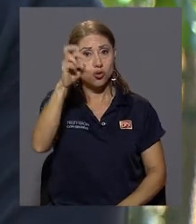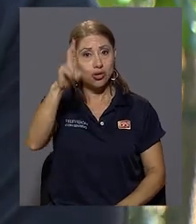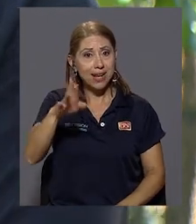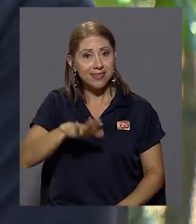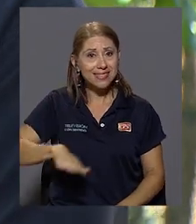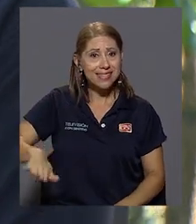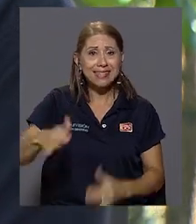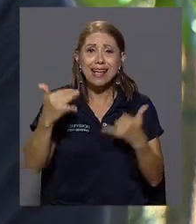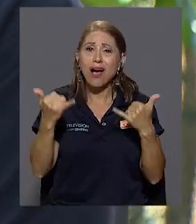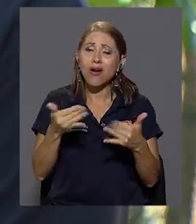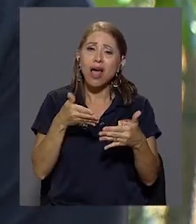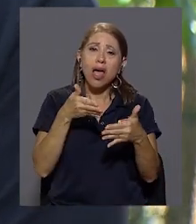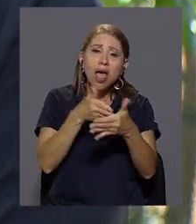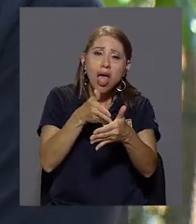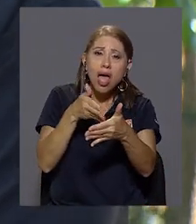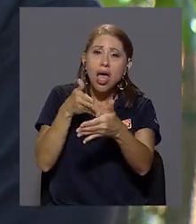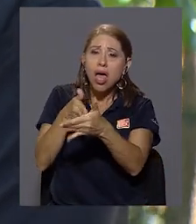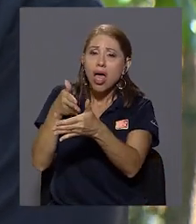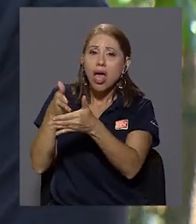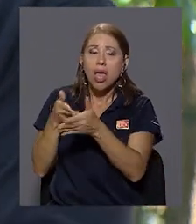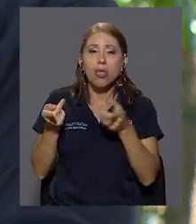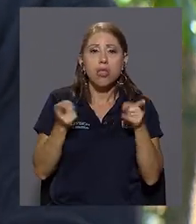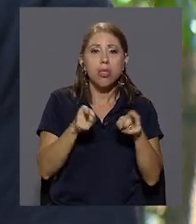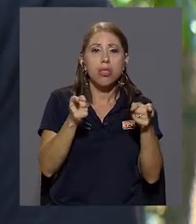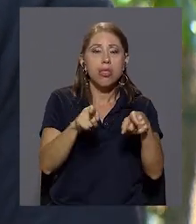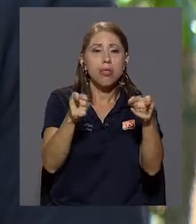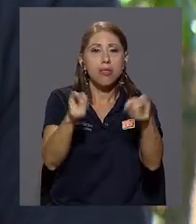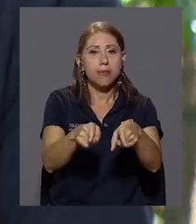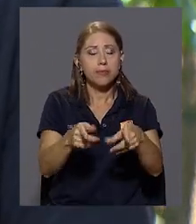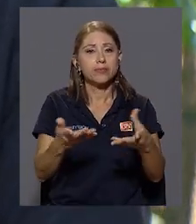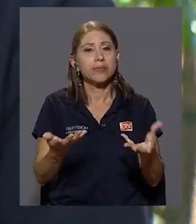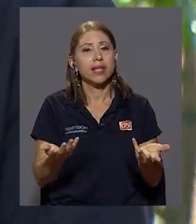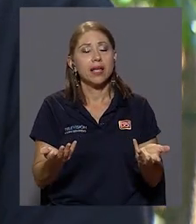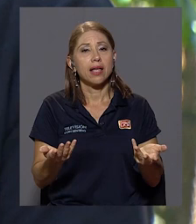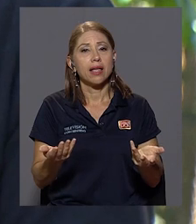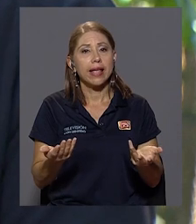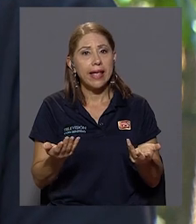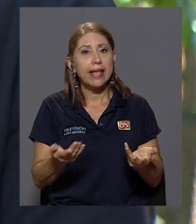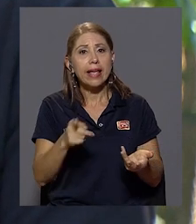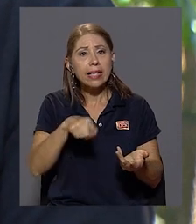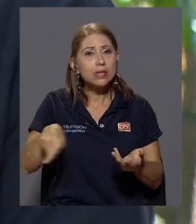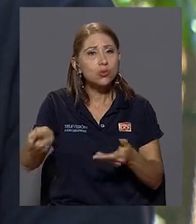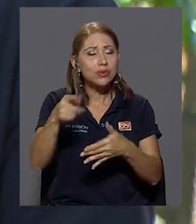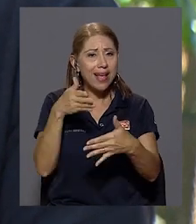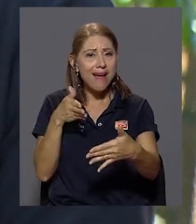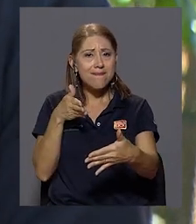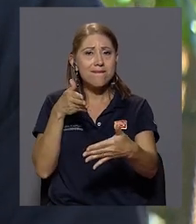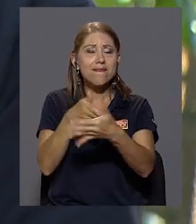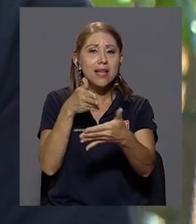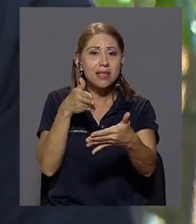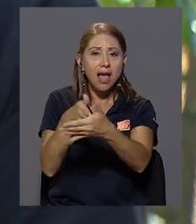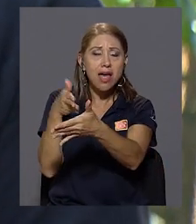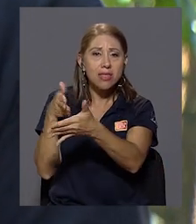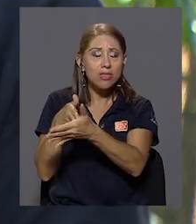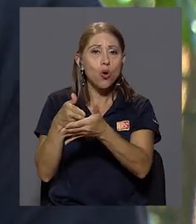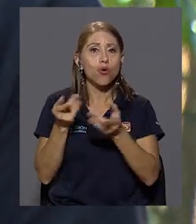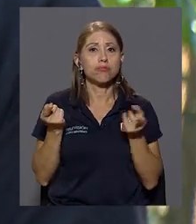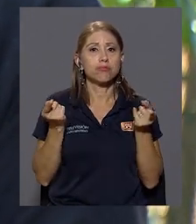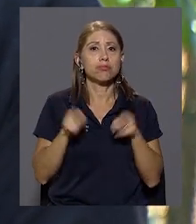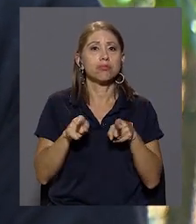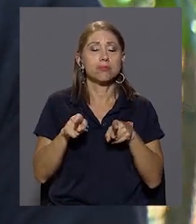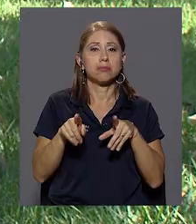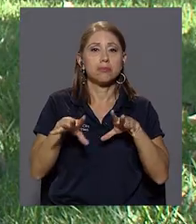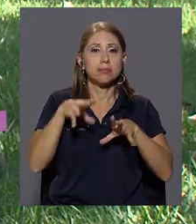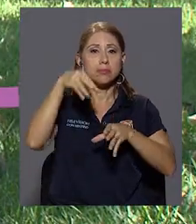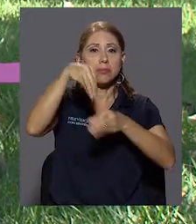está viéndose asediada por un montón de circunstancias que de una u otra manera están afectando la dinámica de